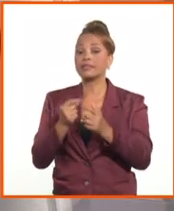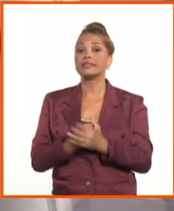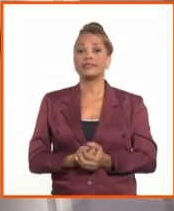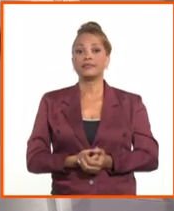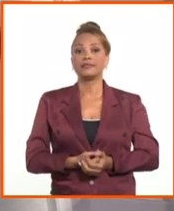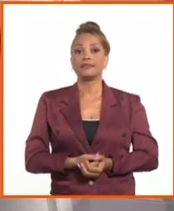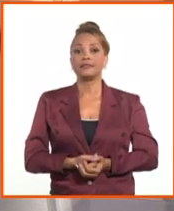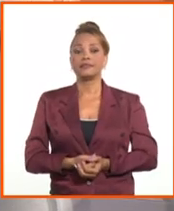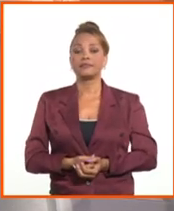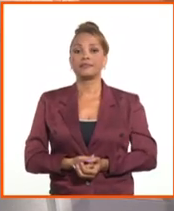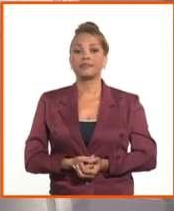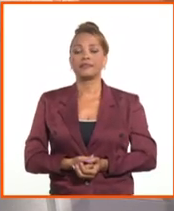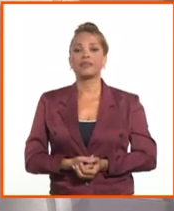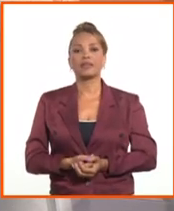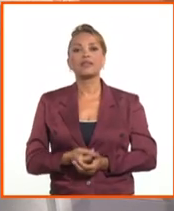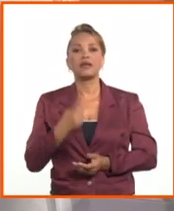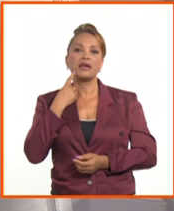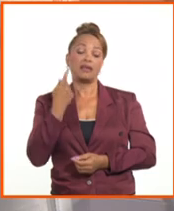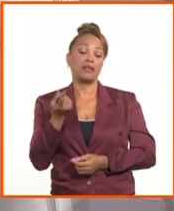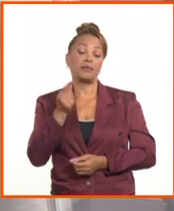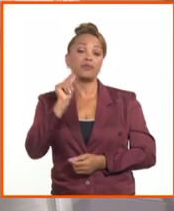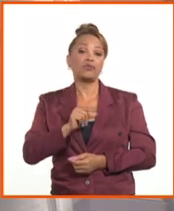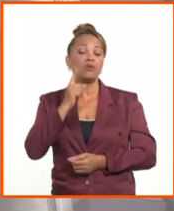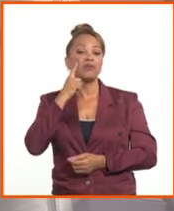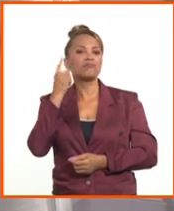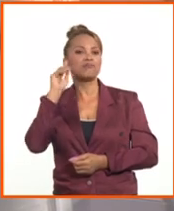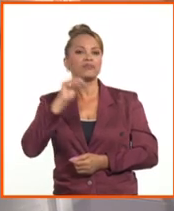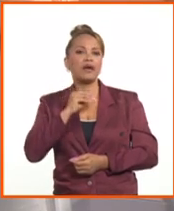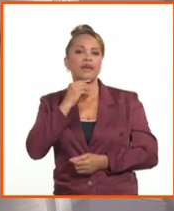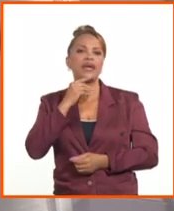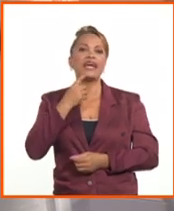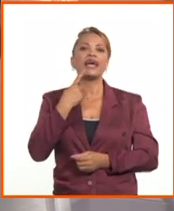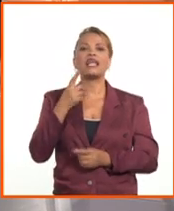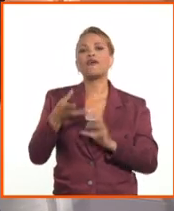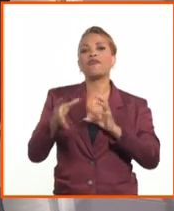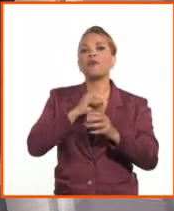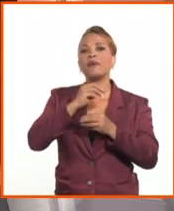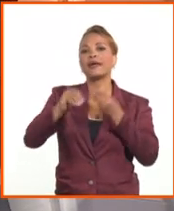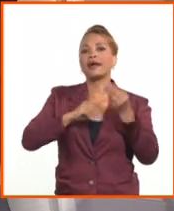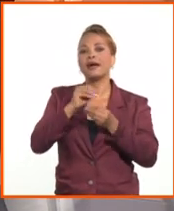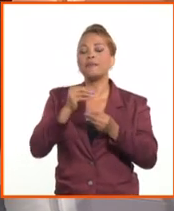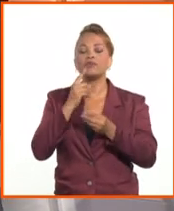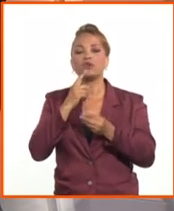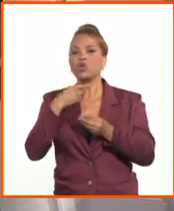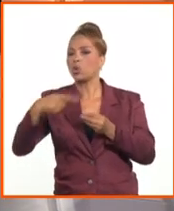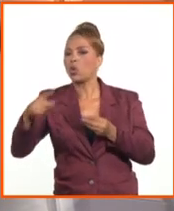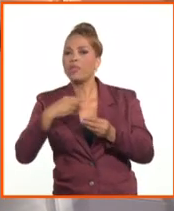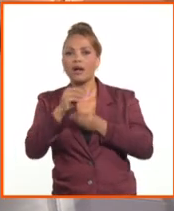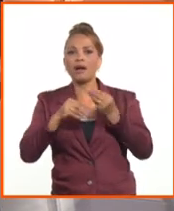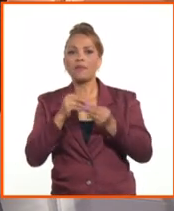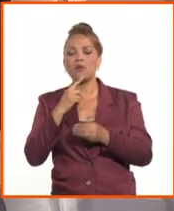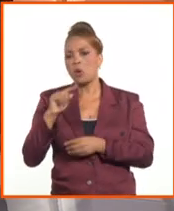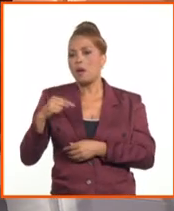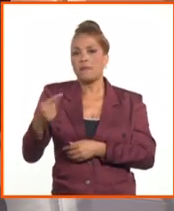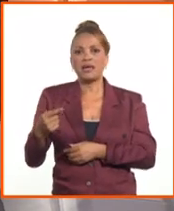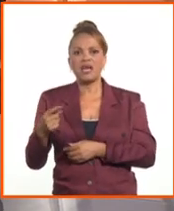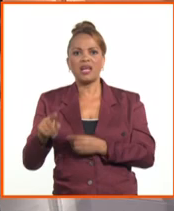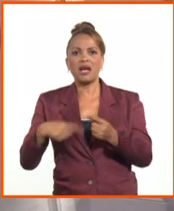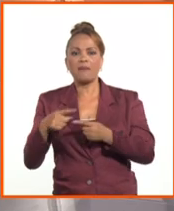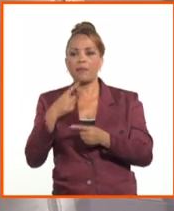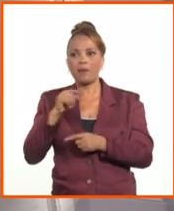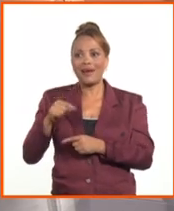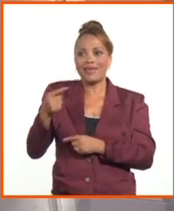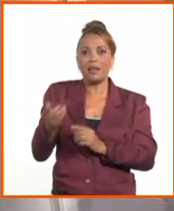que toman en cuenta las personas para canjear sus monedas. Si el tipo de cambio todos los días cambia, la gente, bueno, voy a cambiar mañana porque mañana va a estar más alto que hoy,